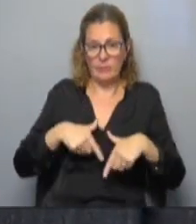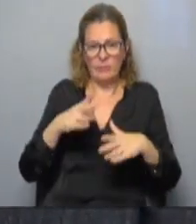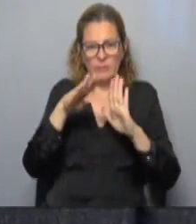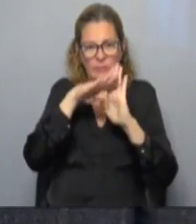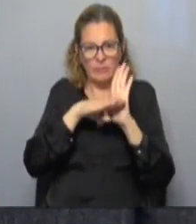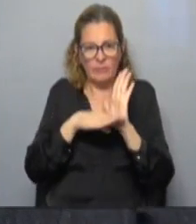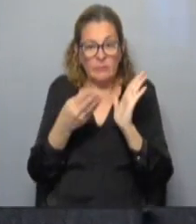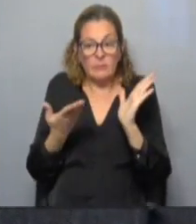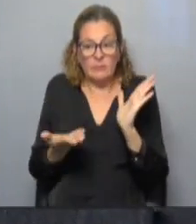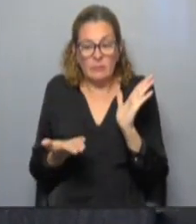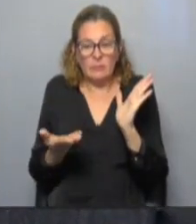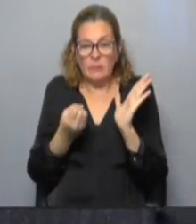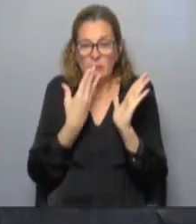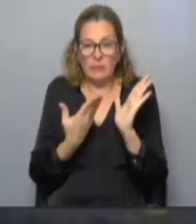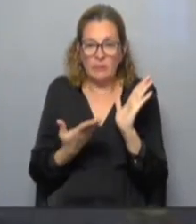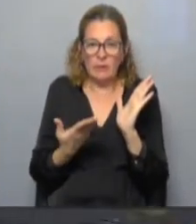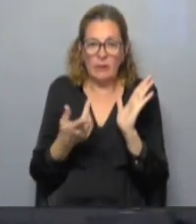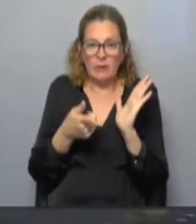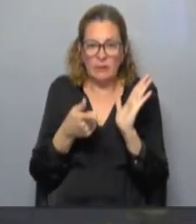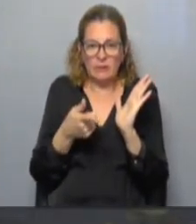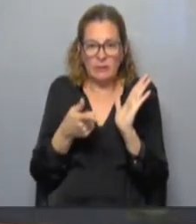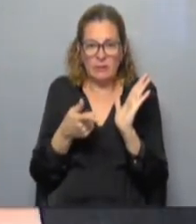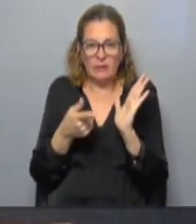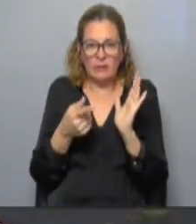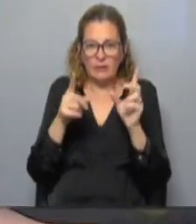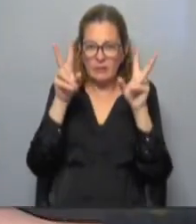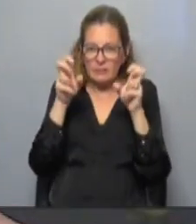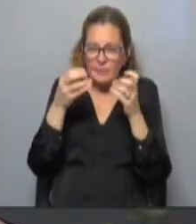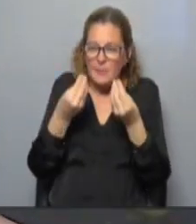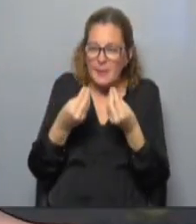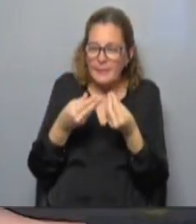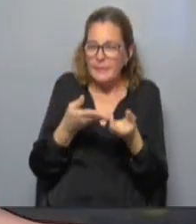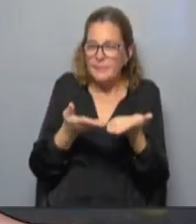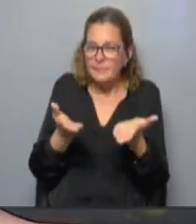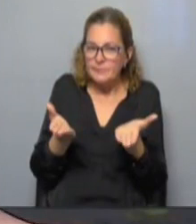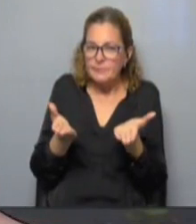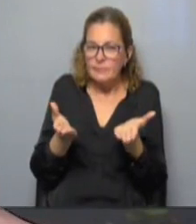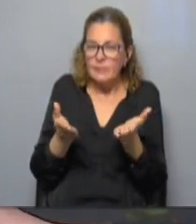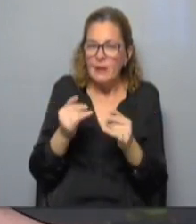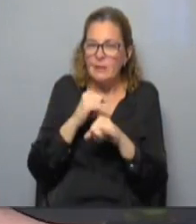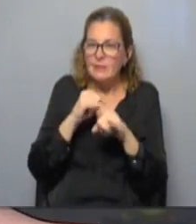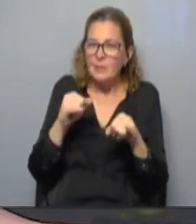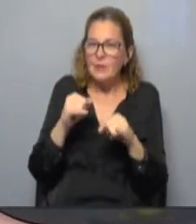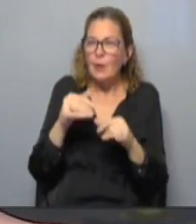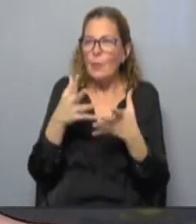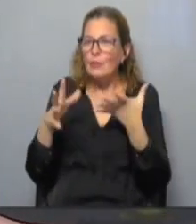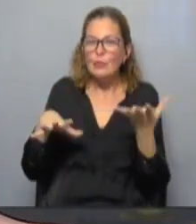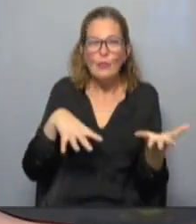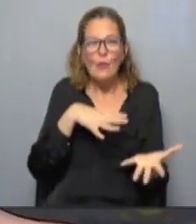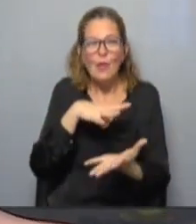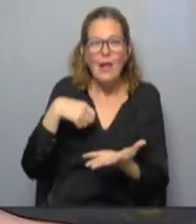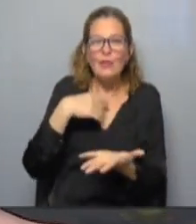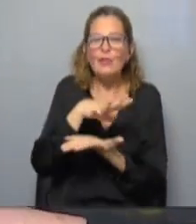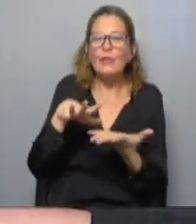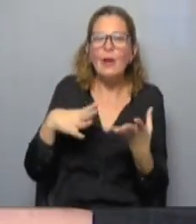Porque cuando estas cuestiones suceden, termina instalándose en la sociedad una